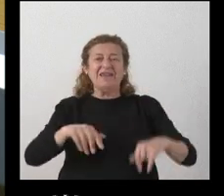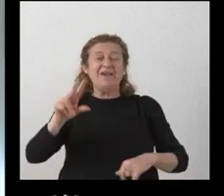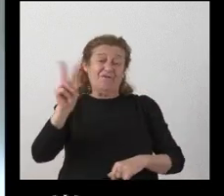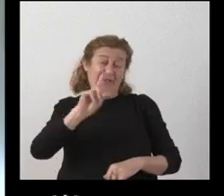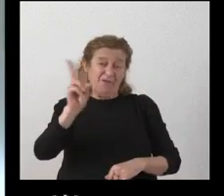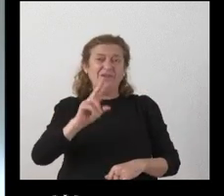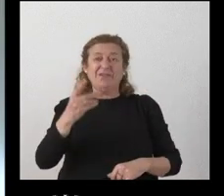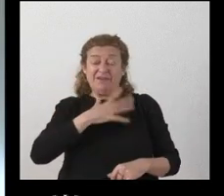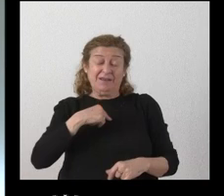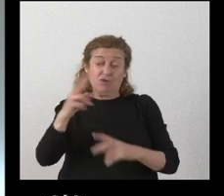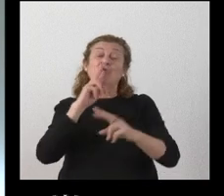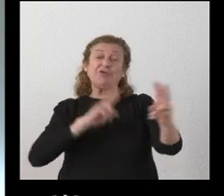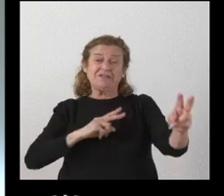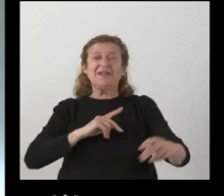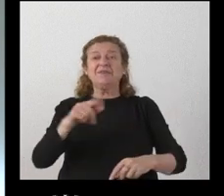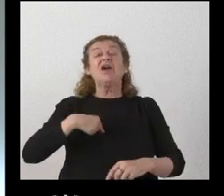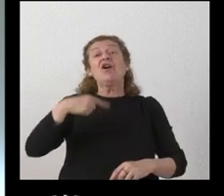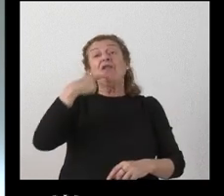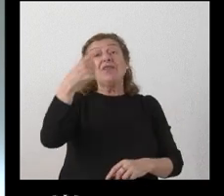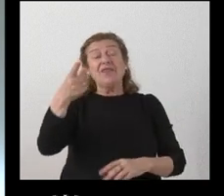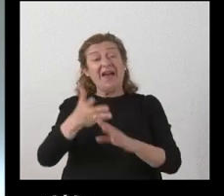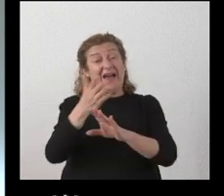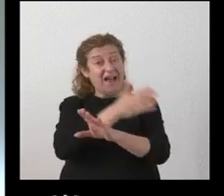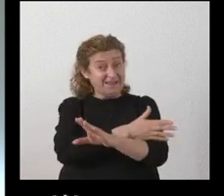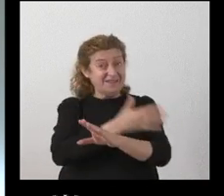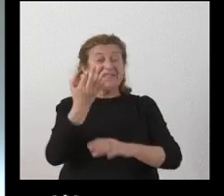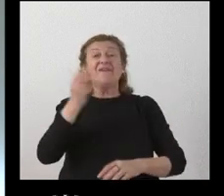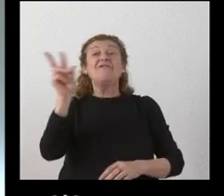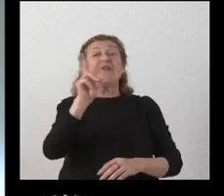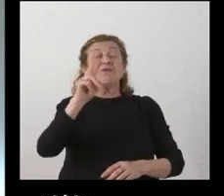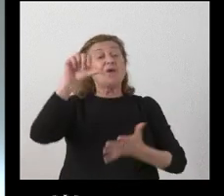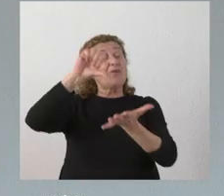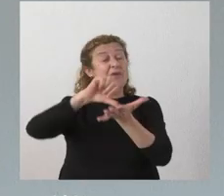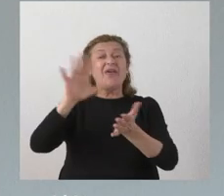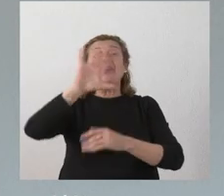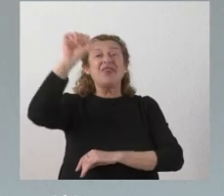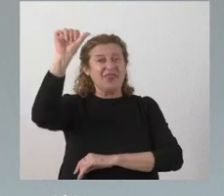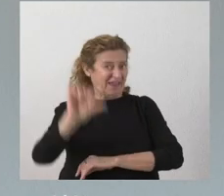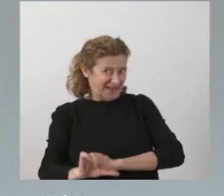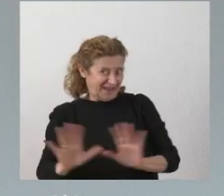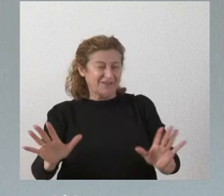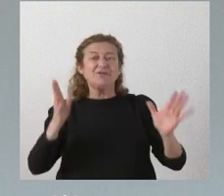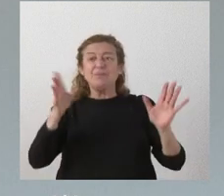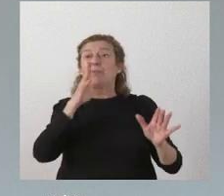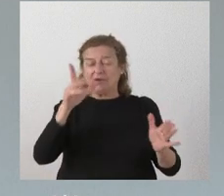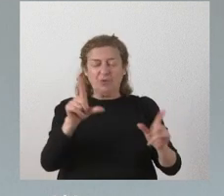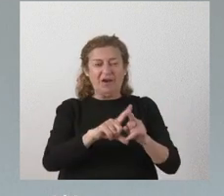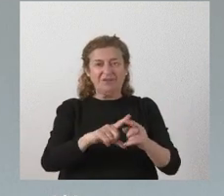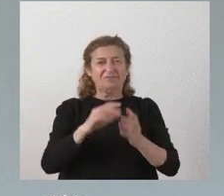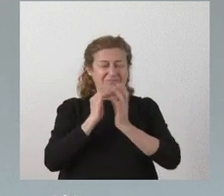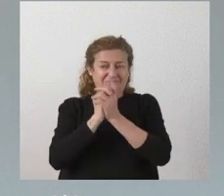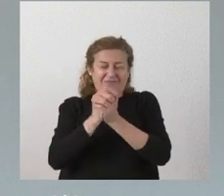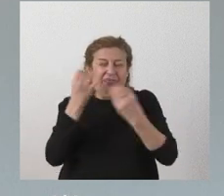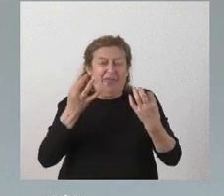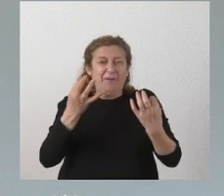yo le decía anteriormente que Valladolid es una ciudad de cine y por tanto se merece que la gala